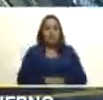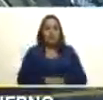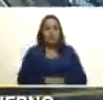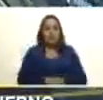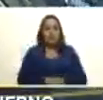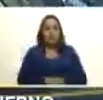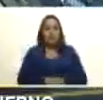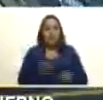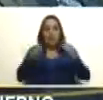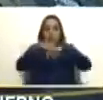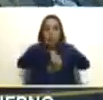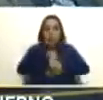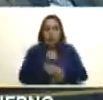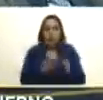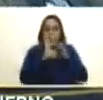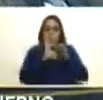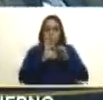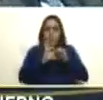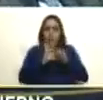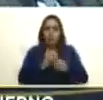el consenso la unión